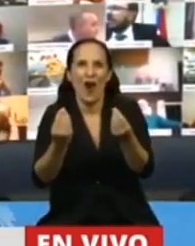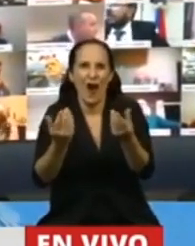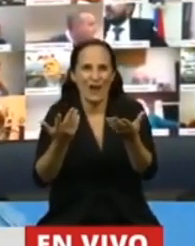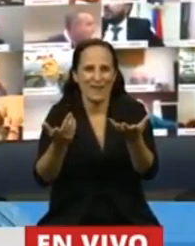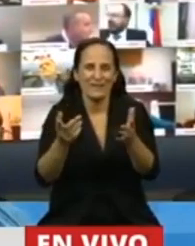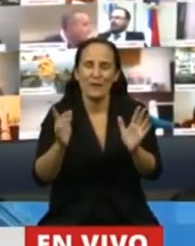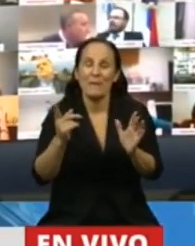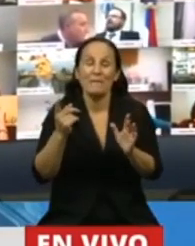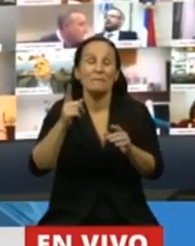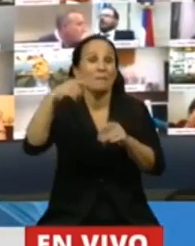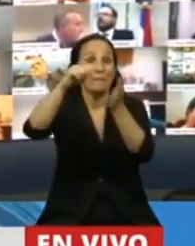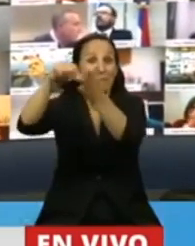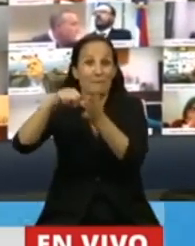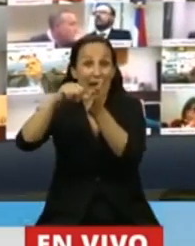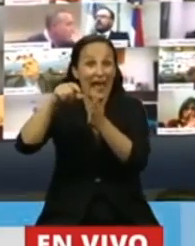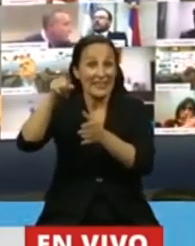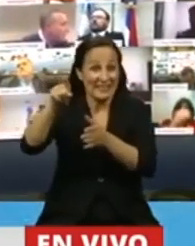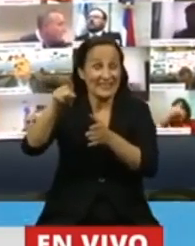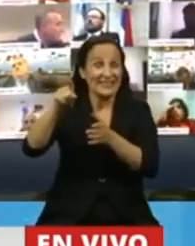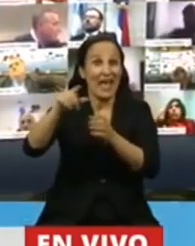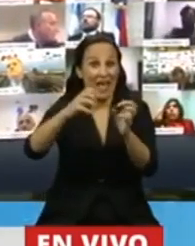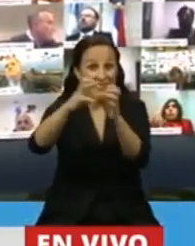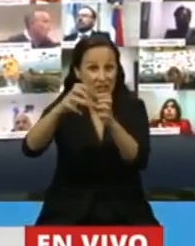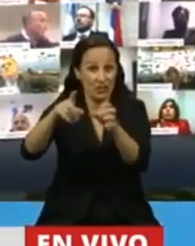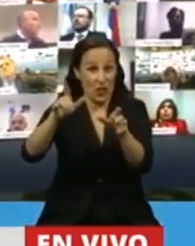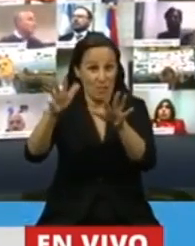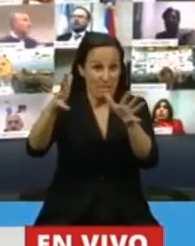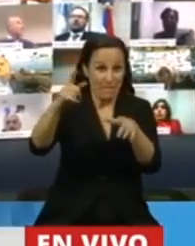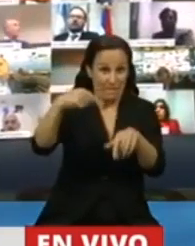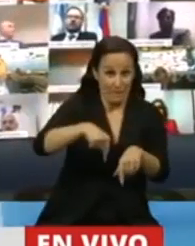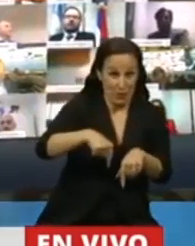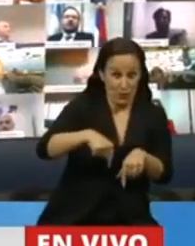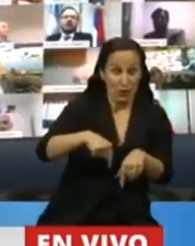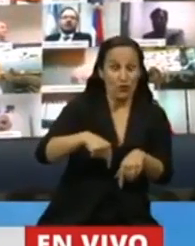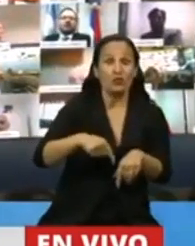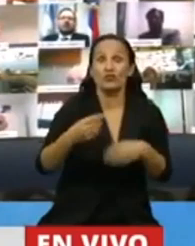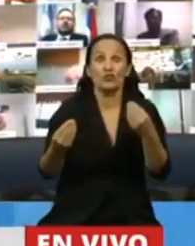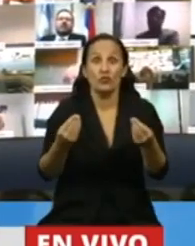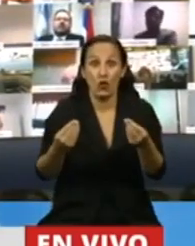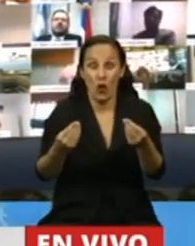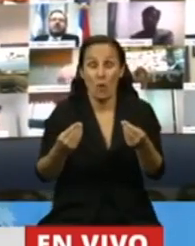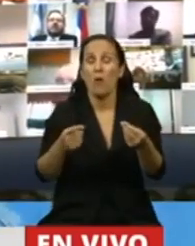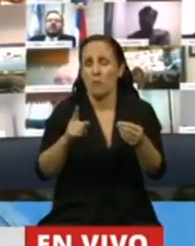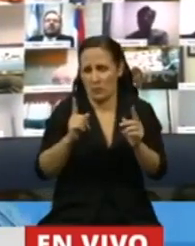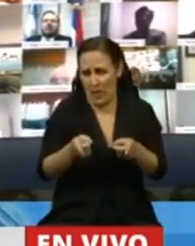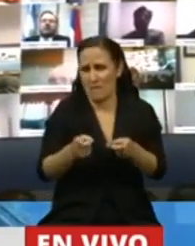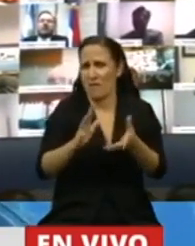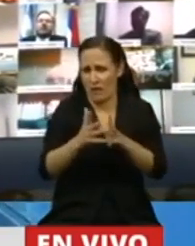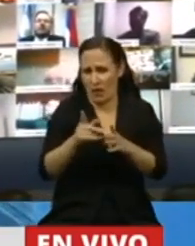todos los países donde se está obrando excepcionalmente de esta manera, se hace por esta vía, comunes acuerdos,